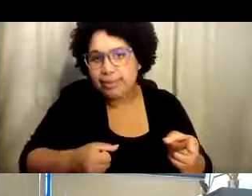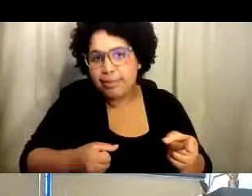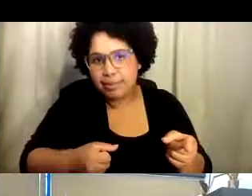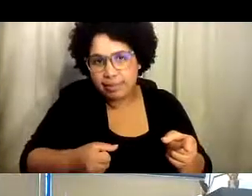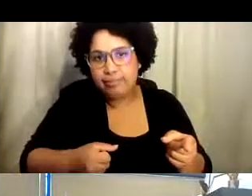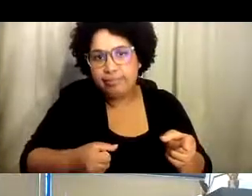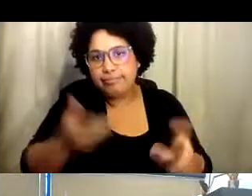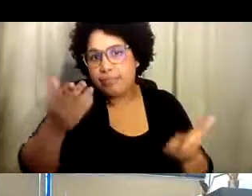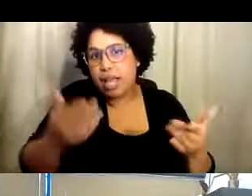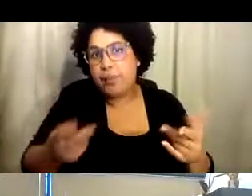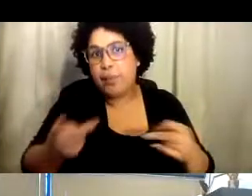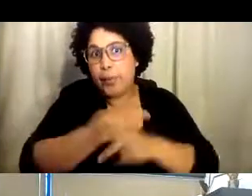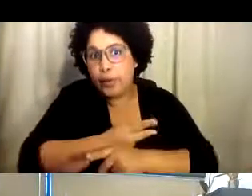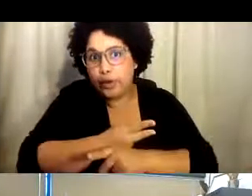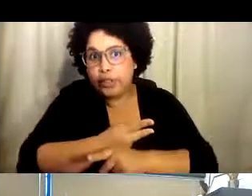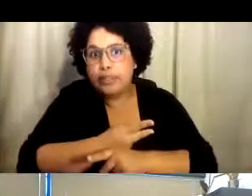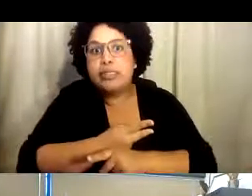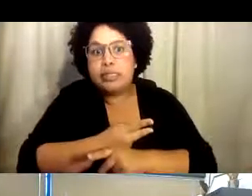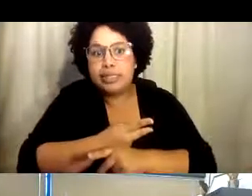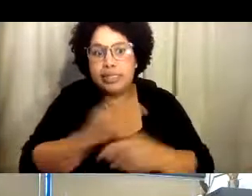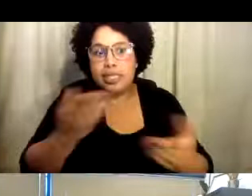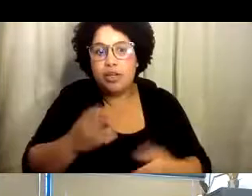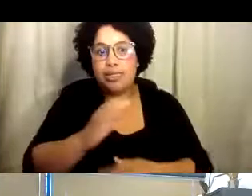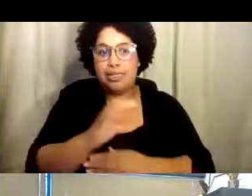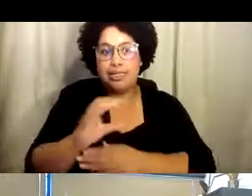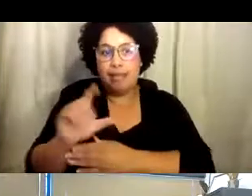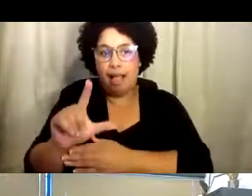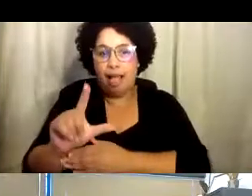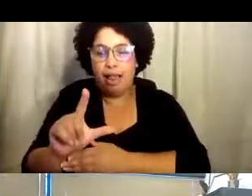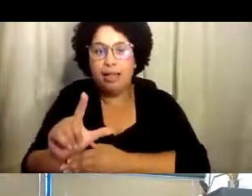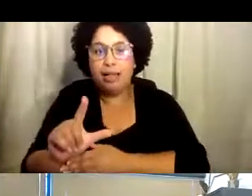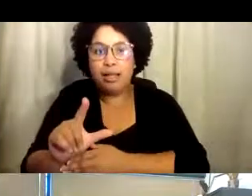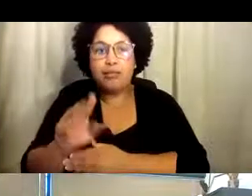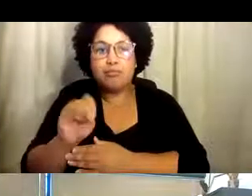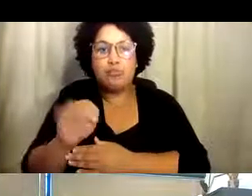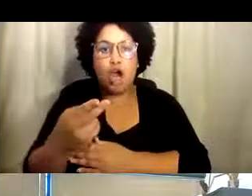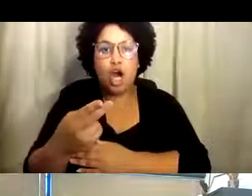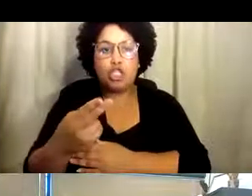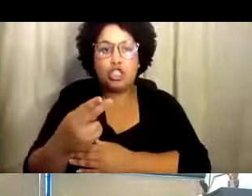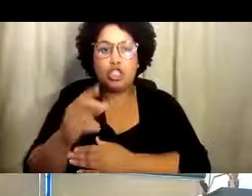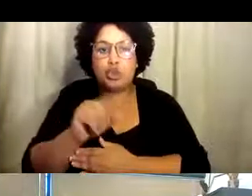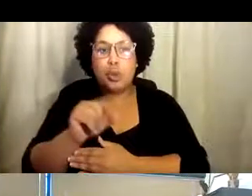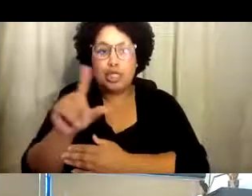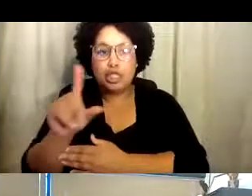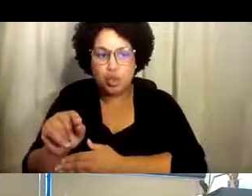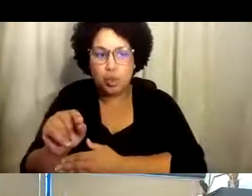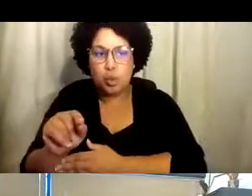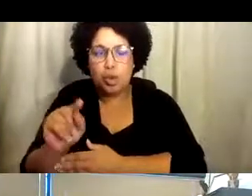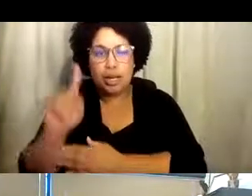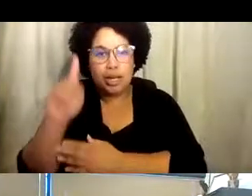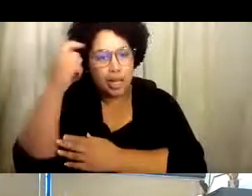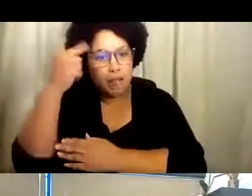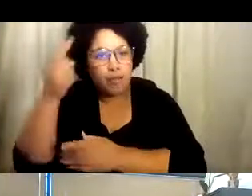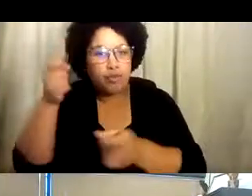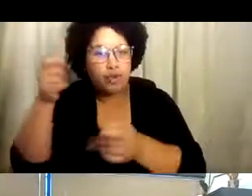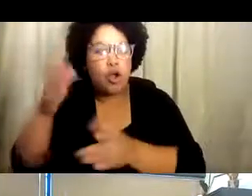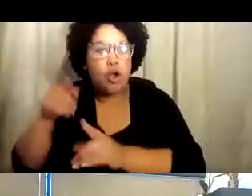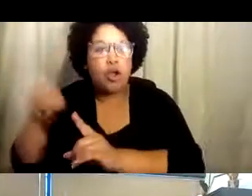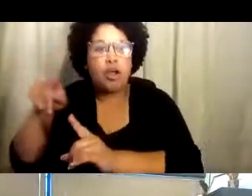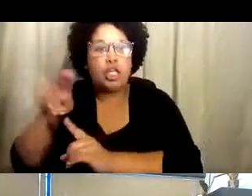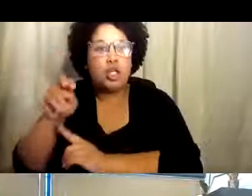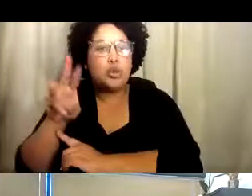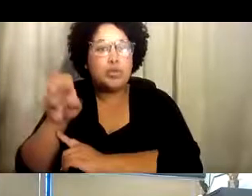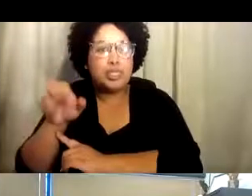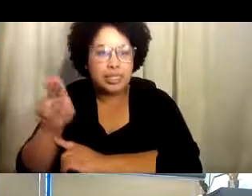al mismo exento o tal vez aún más que nosotros aquí en la CCSL, que en el marzo de 2020 el gobernador Newsom